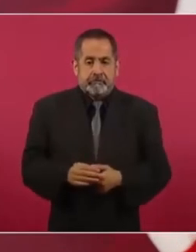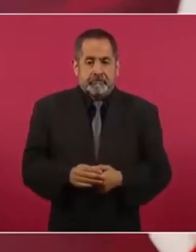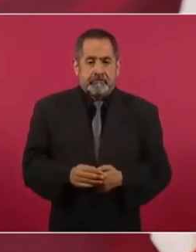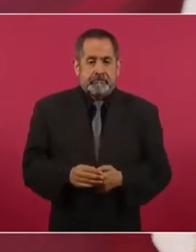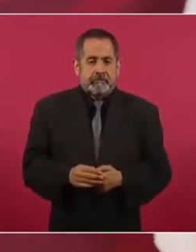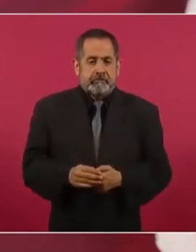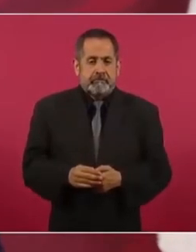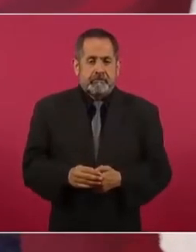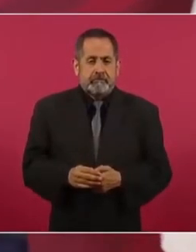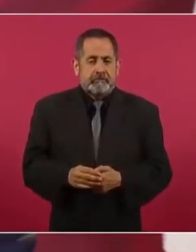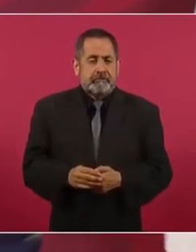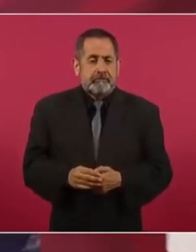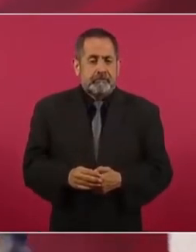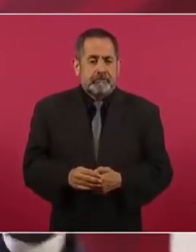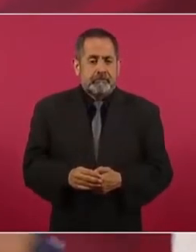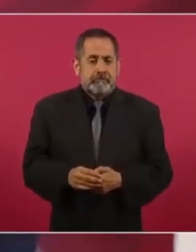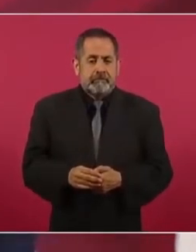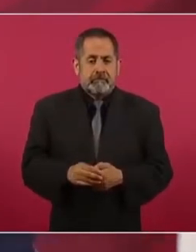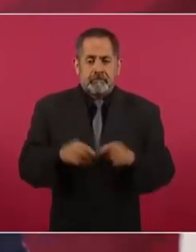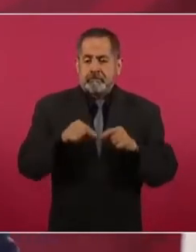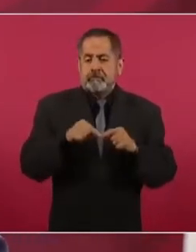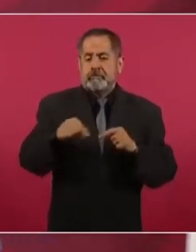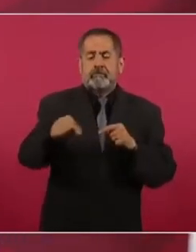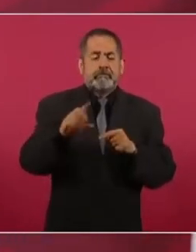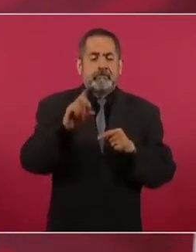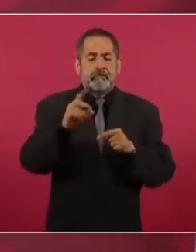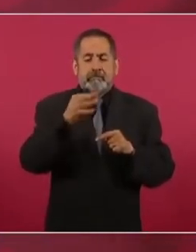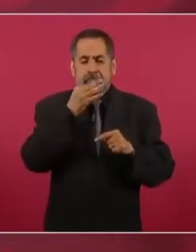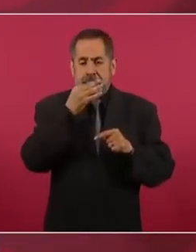A media hora de un hospital,